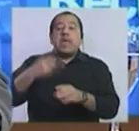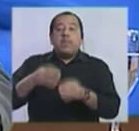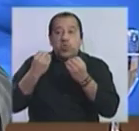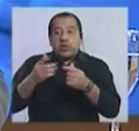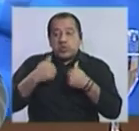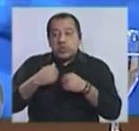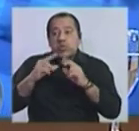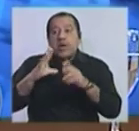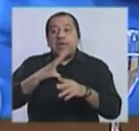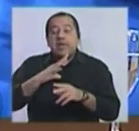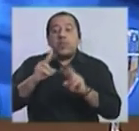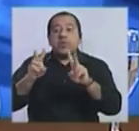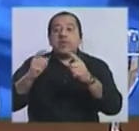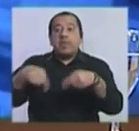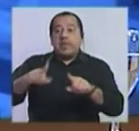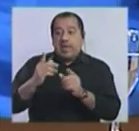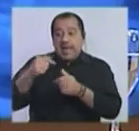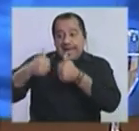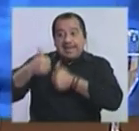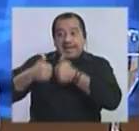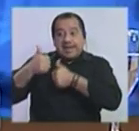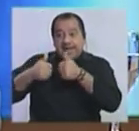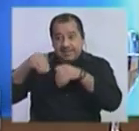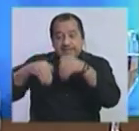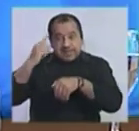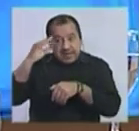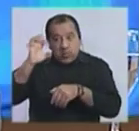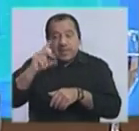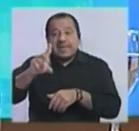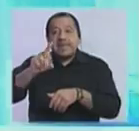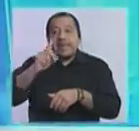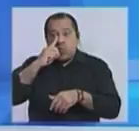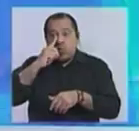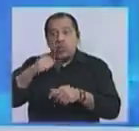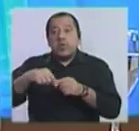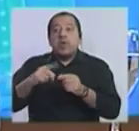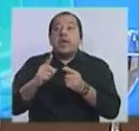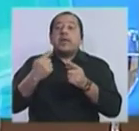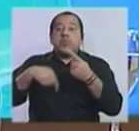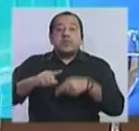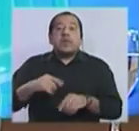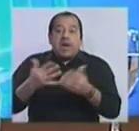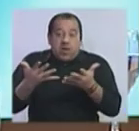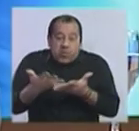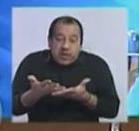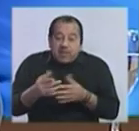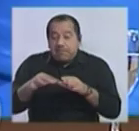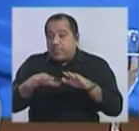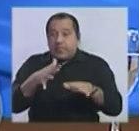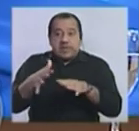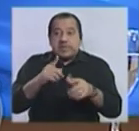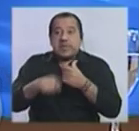Porque había un efecto de las internas sobre el escenario de primera vuelta. Bueno, acá pasa una cosa